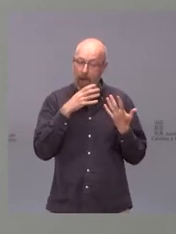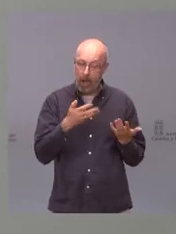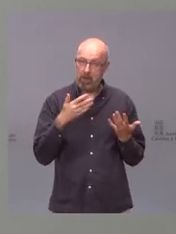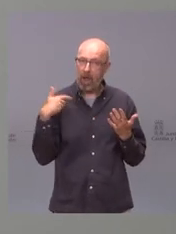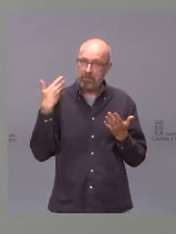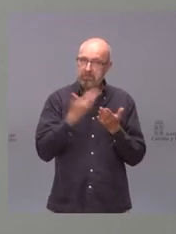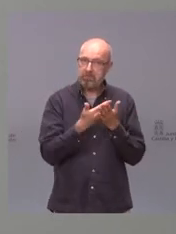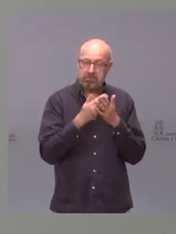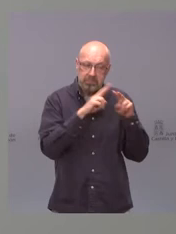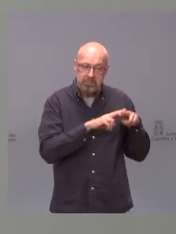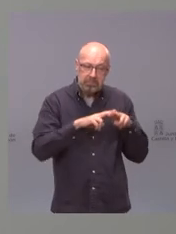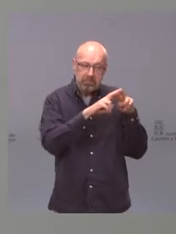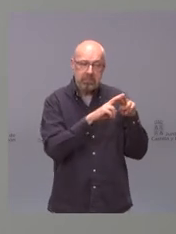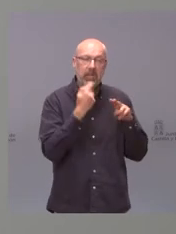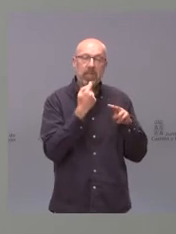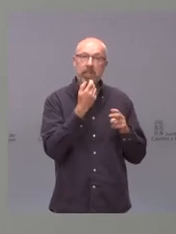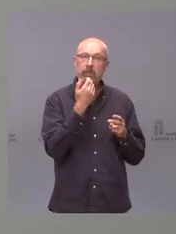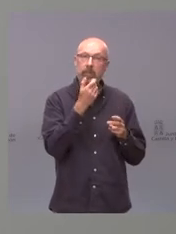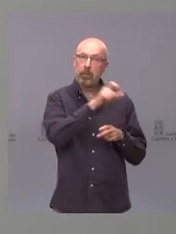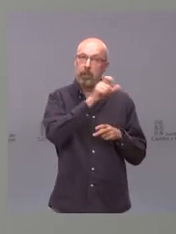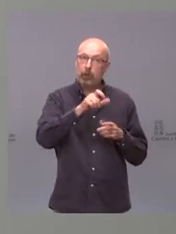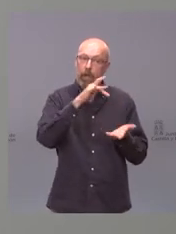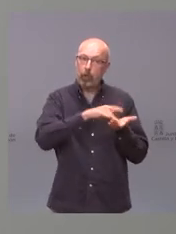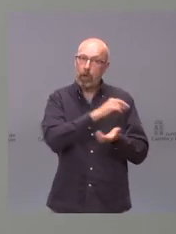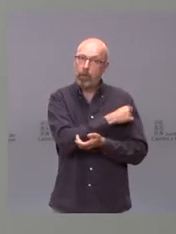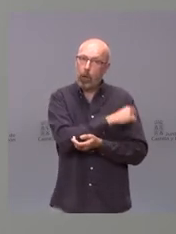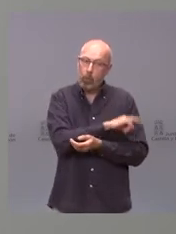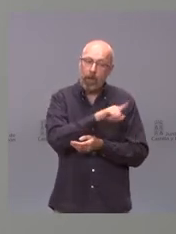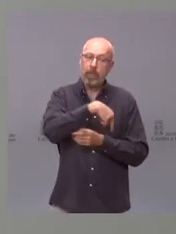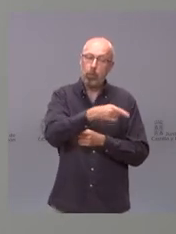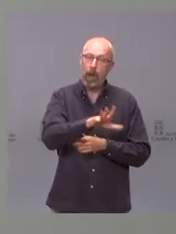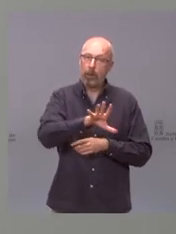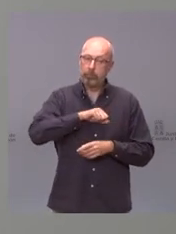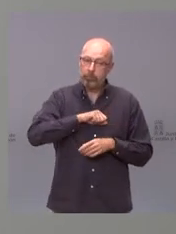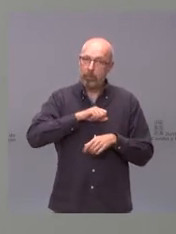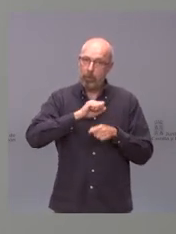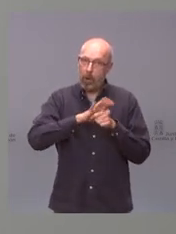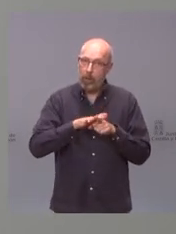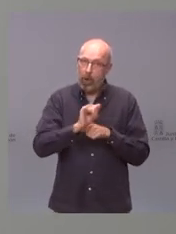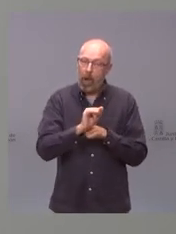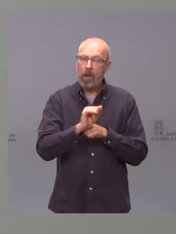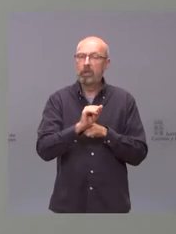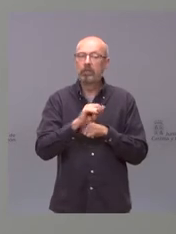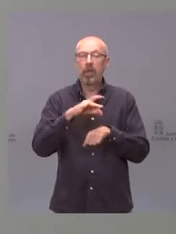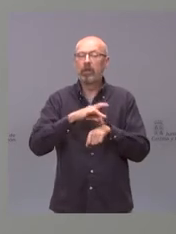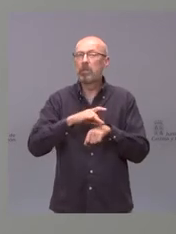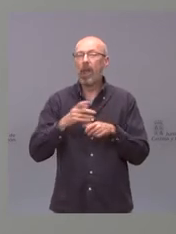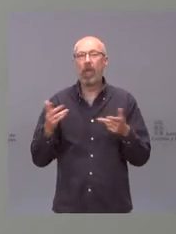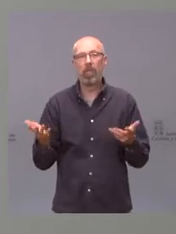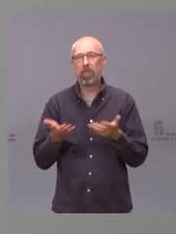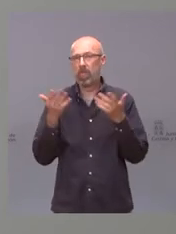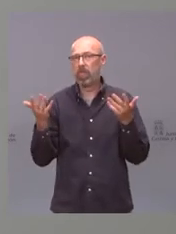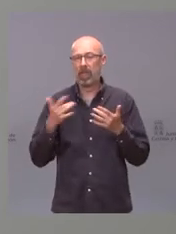desarrollado la enfermedad la gran mayor parte de ellos la gran mayor parte es con enfermedad leve o prácticamente